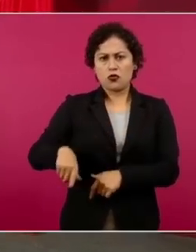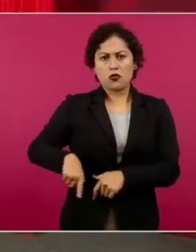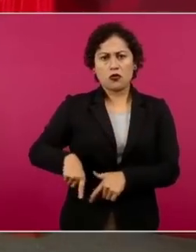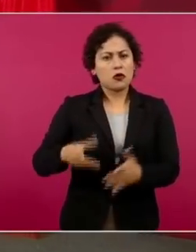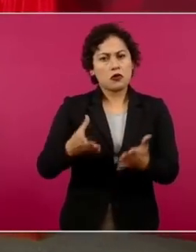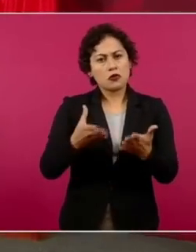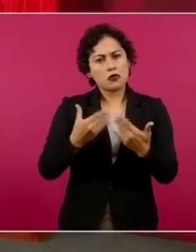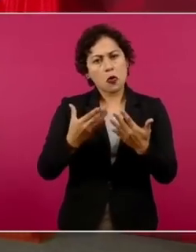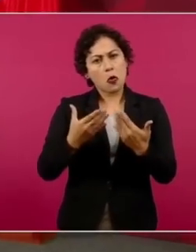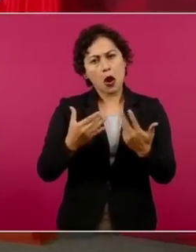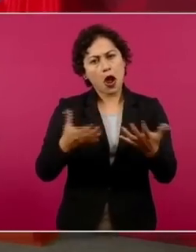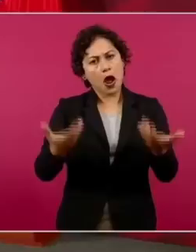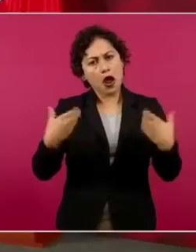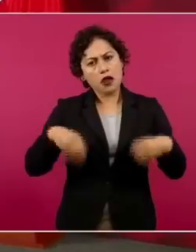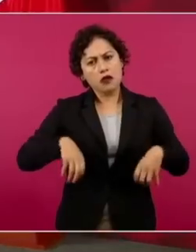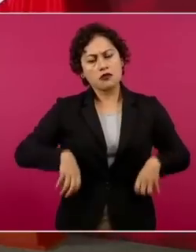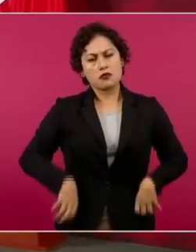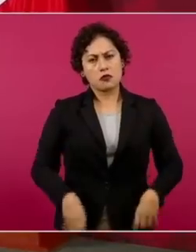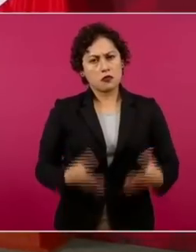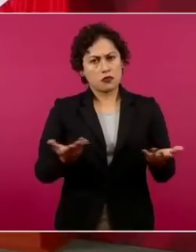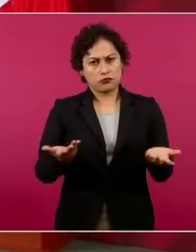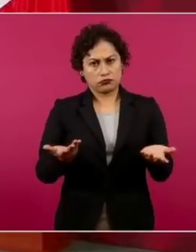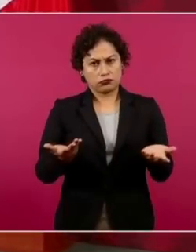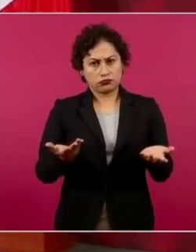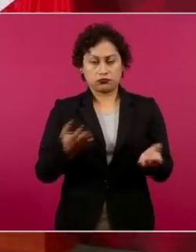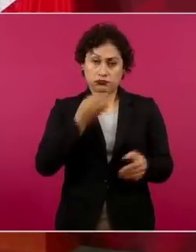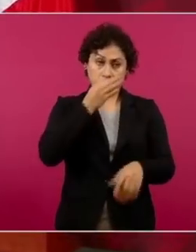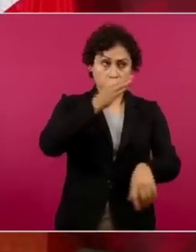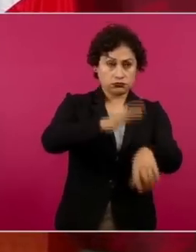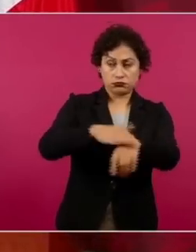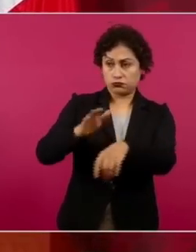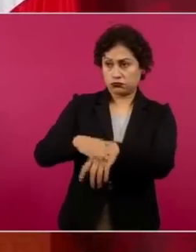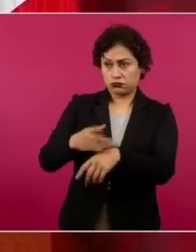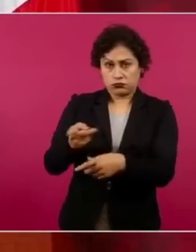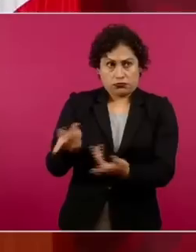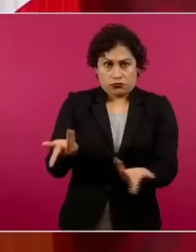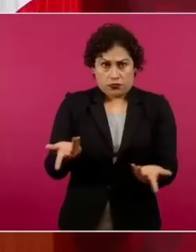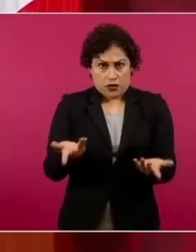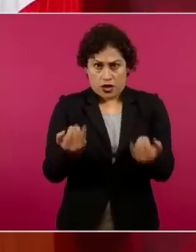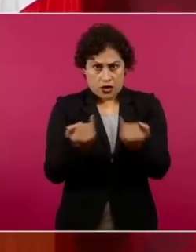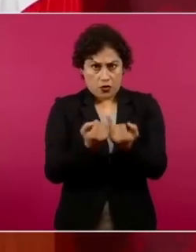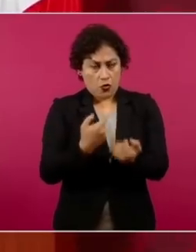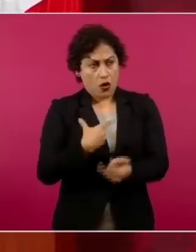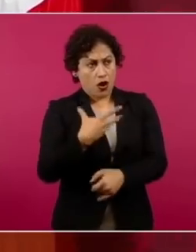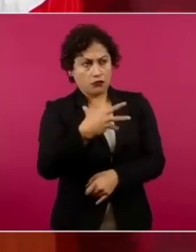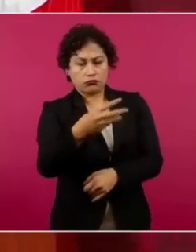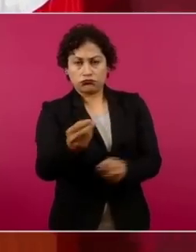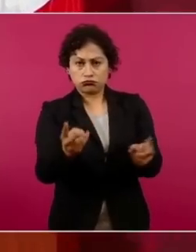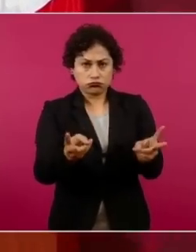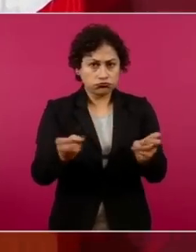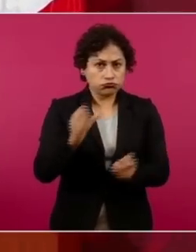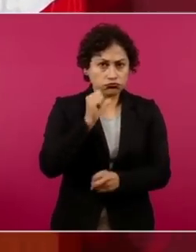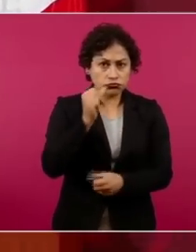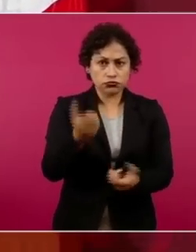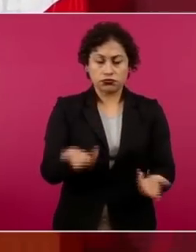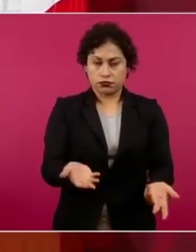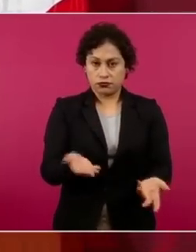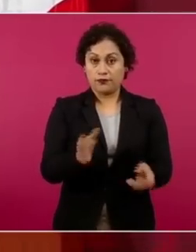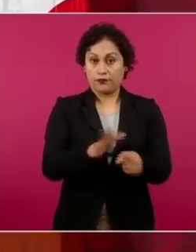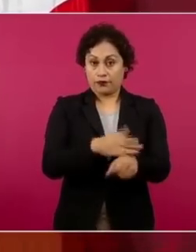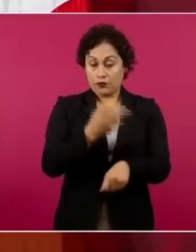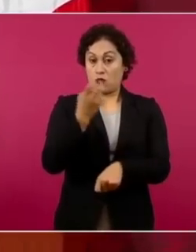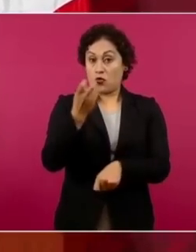y no queremos que nadie enrobe, por eso es importante el que